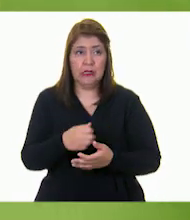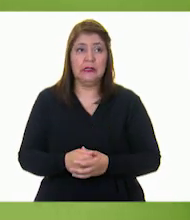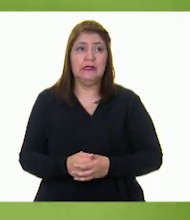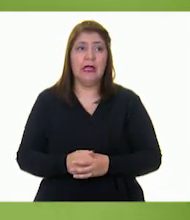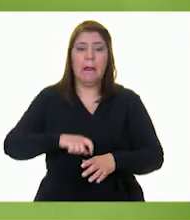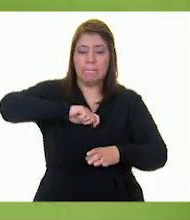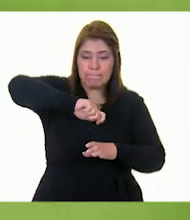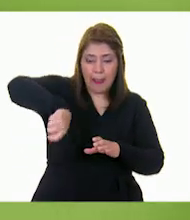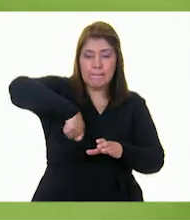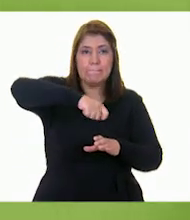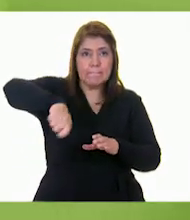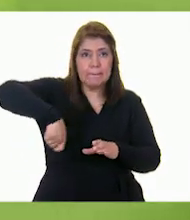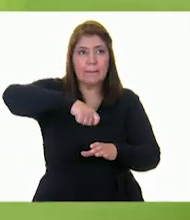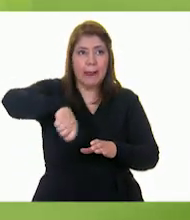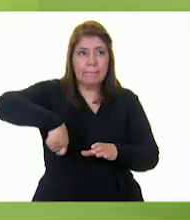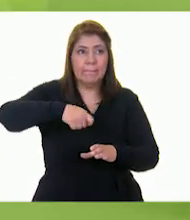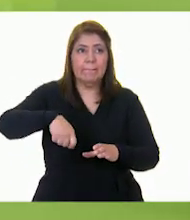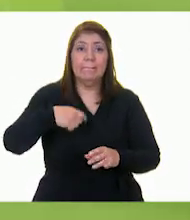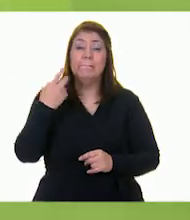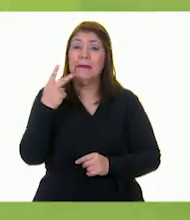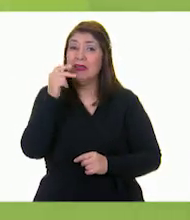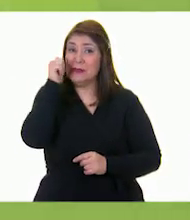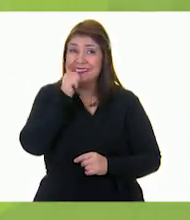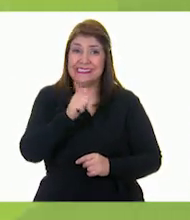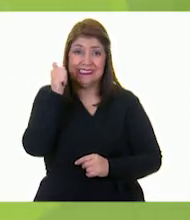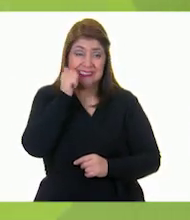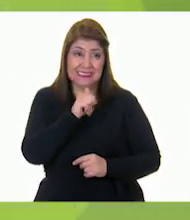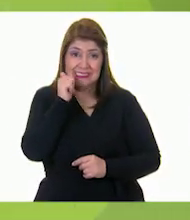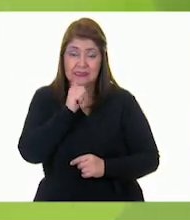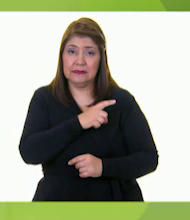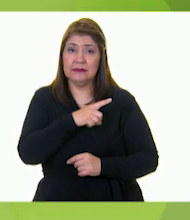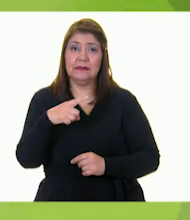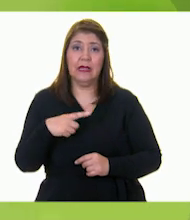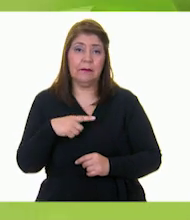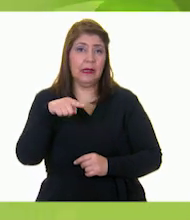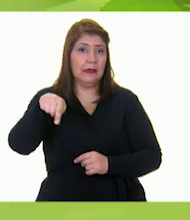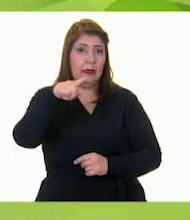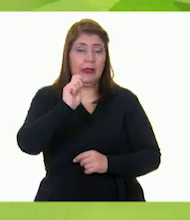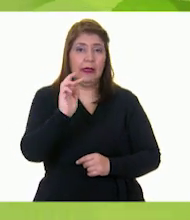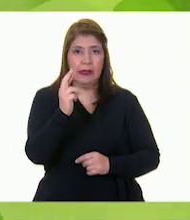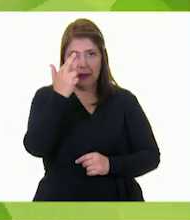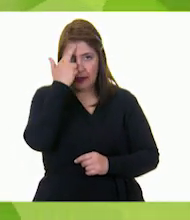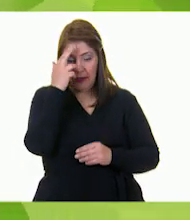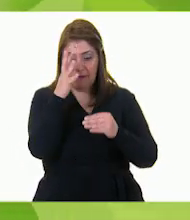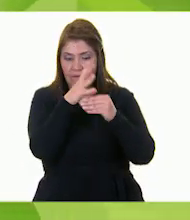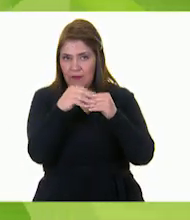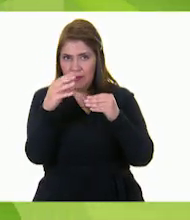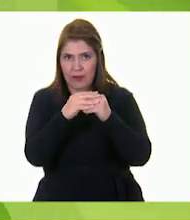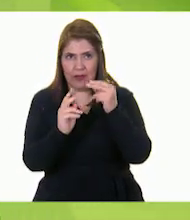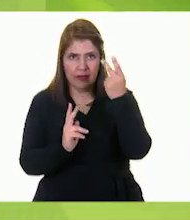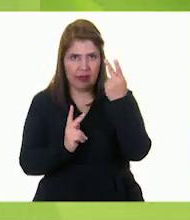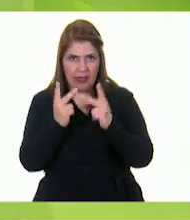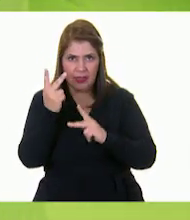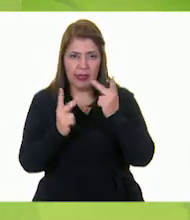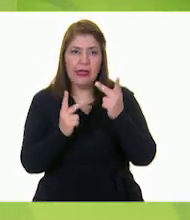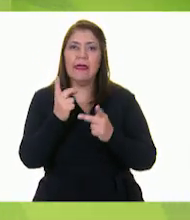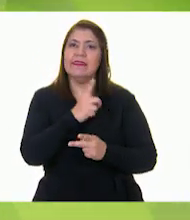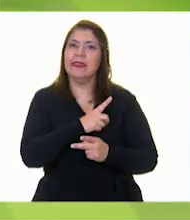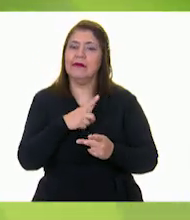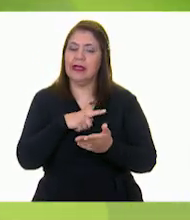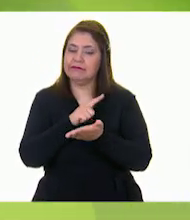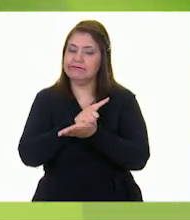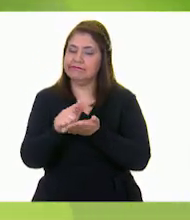vamos a revolver, pero siempre hay que recordar que las frutas y verduras se deben lavar